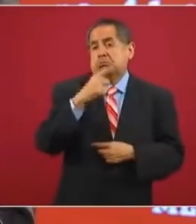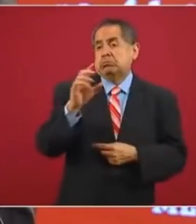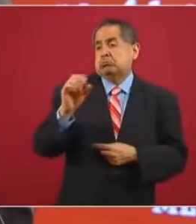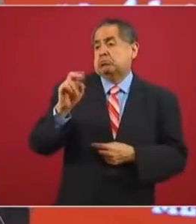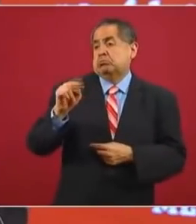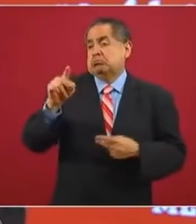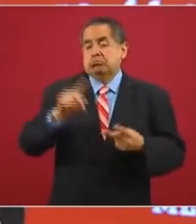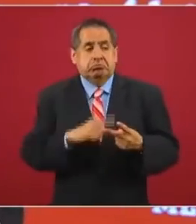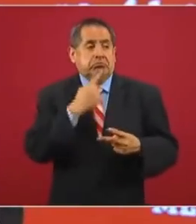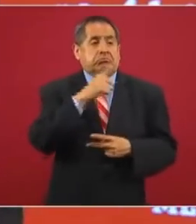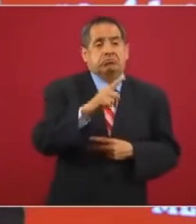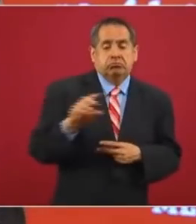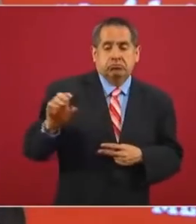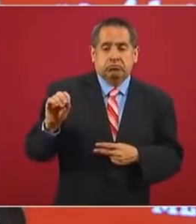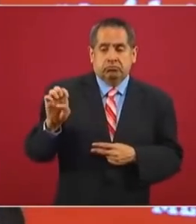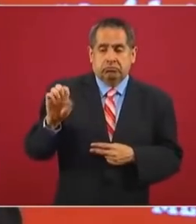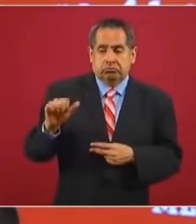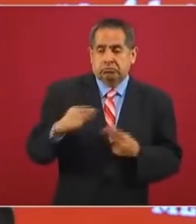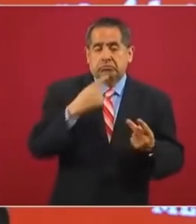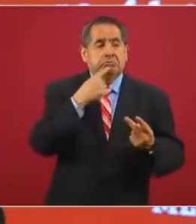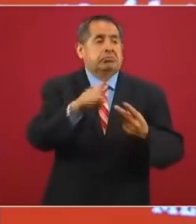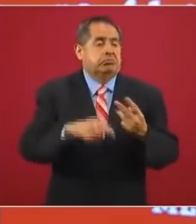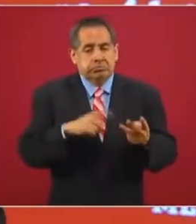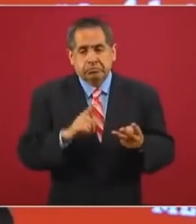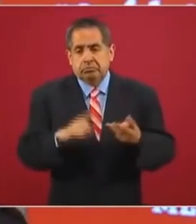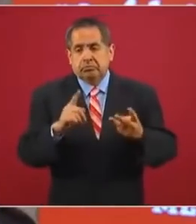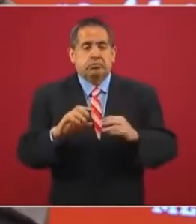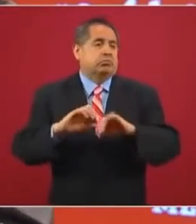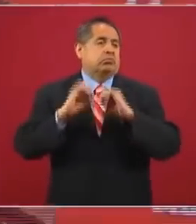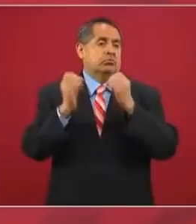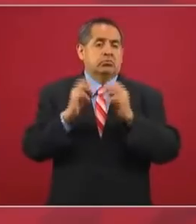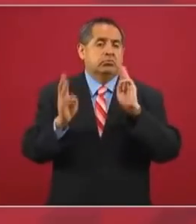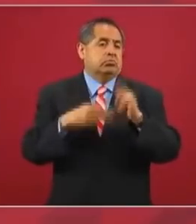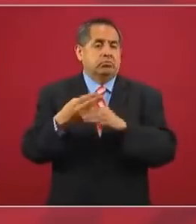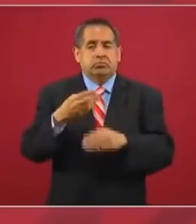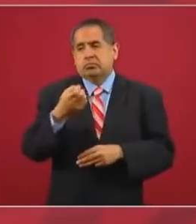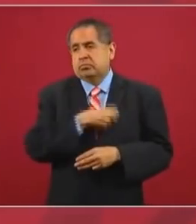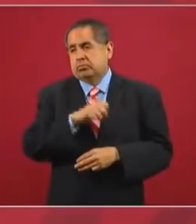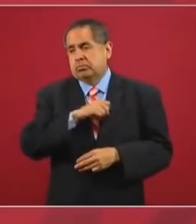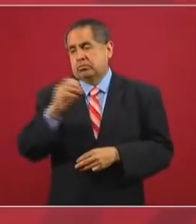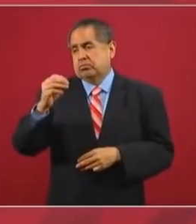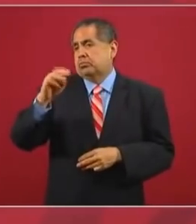OEA, que van a la Organización Mundial de la Salud,